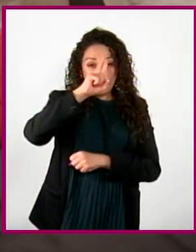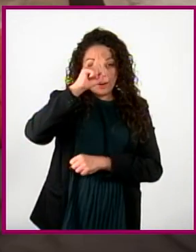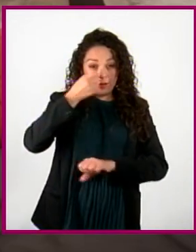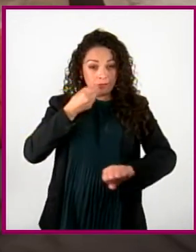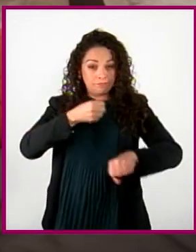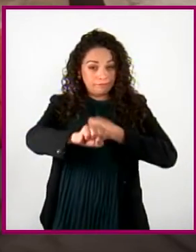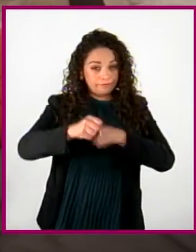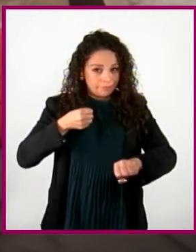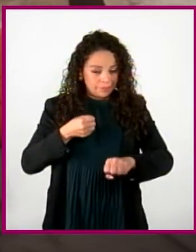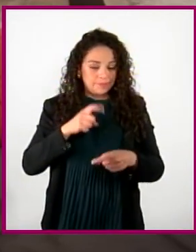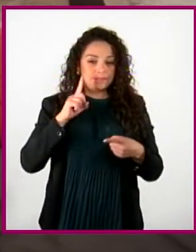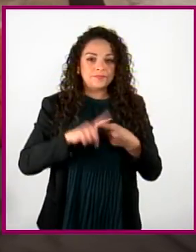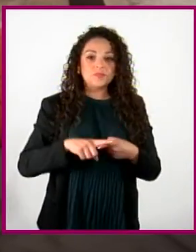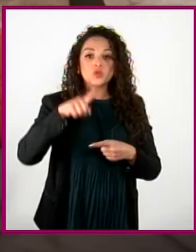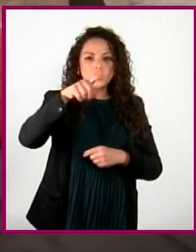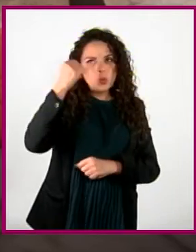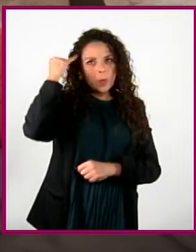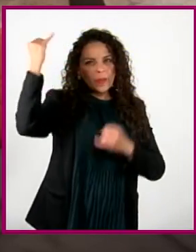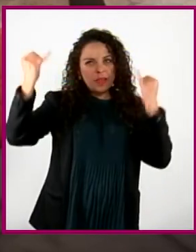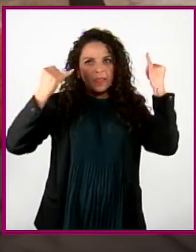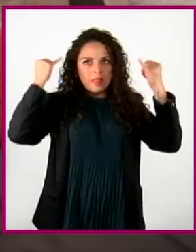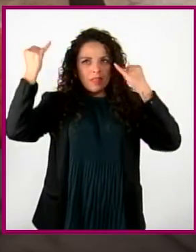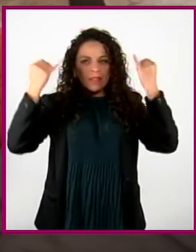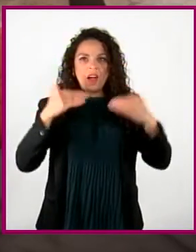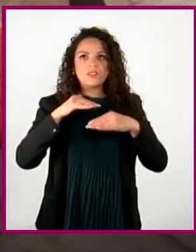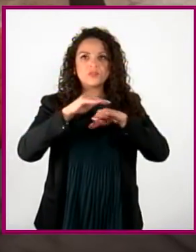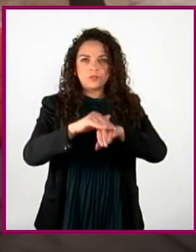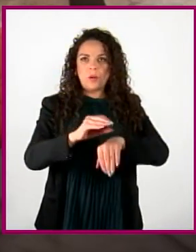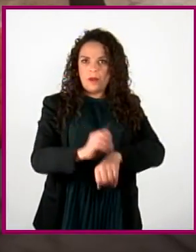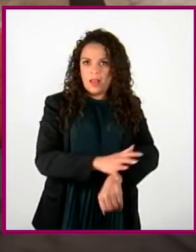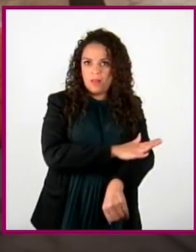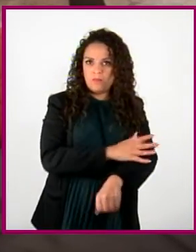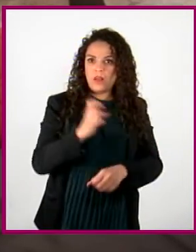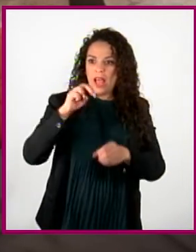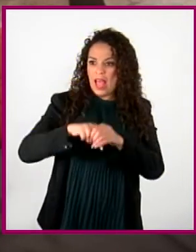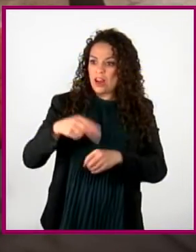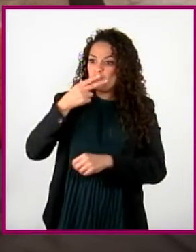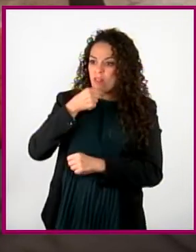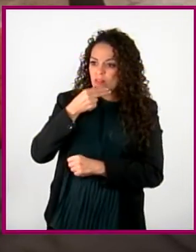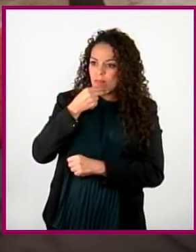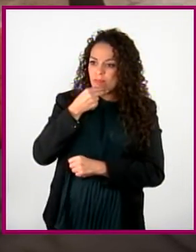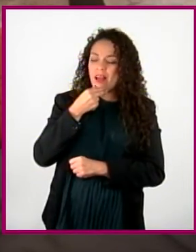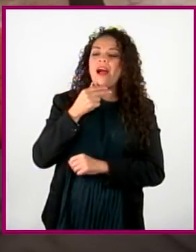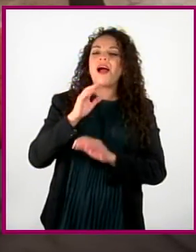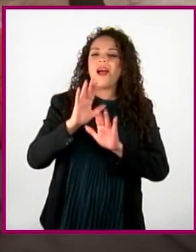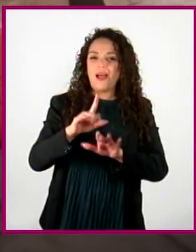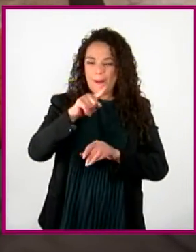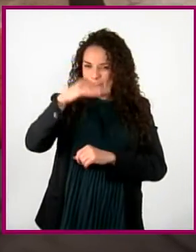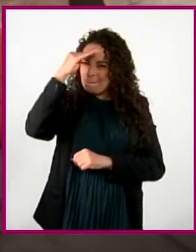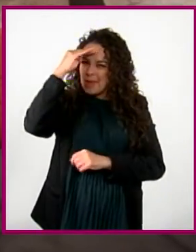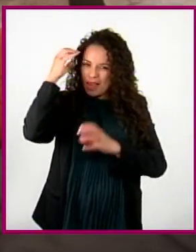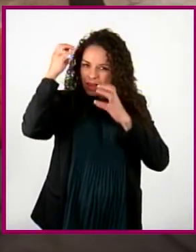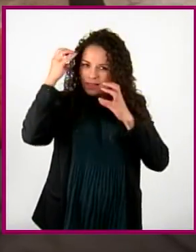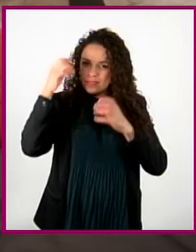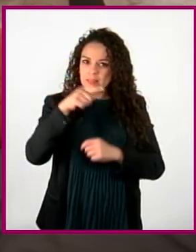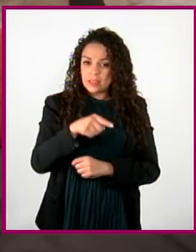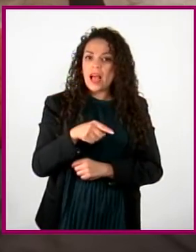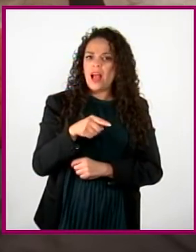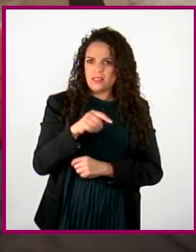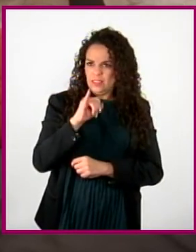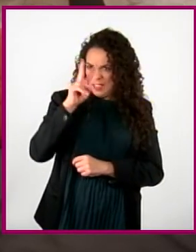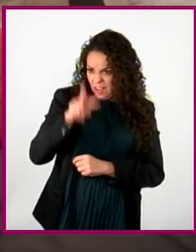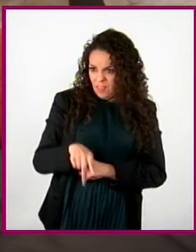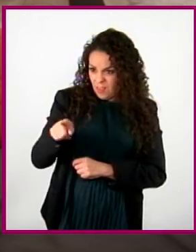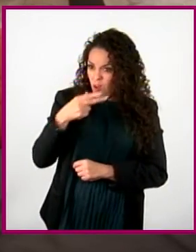Reflexiona sobre las ideas que te has creído sobre las emociones y los hombres. No des nada por hecho. ¿Neta los hombres no lloran?